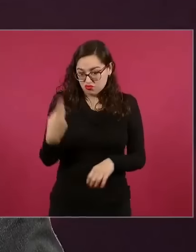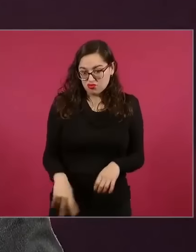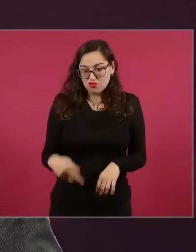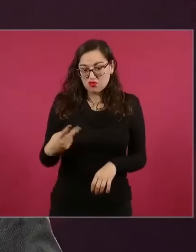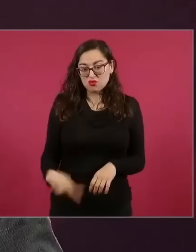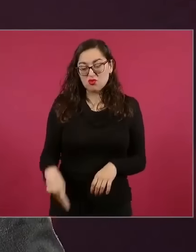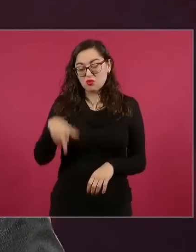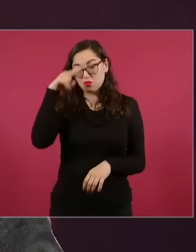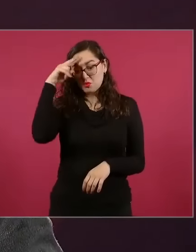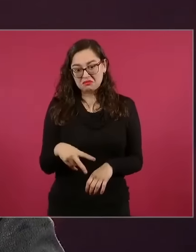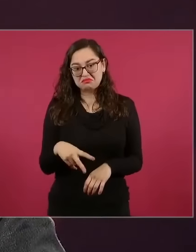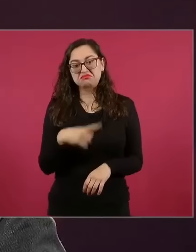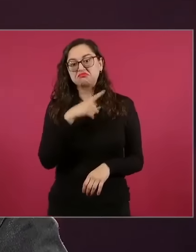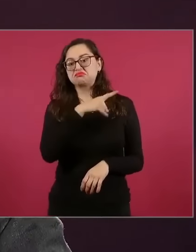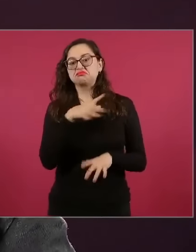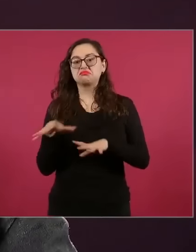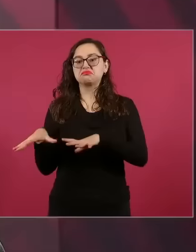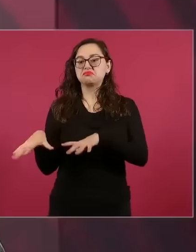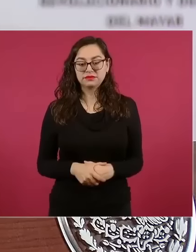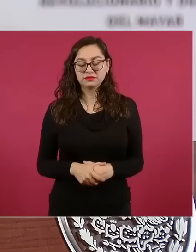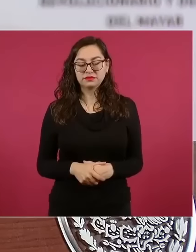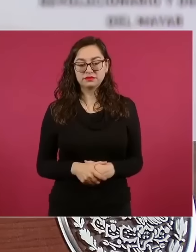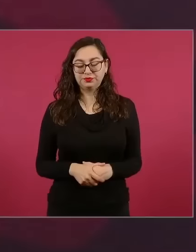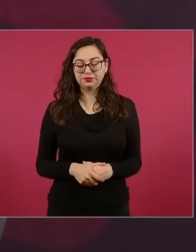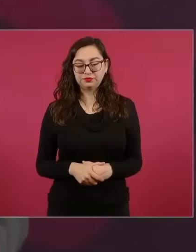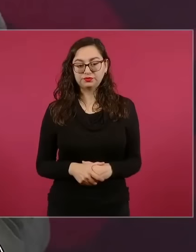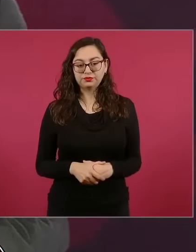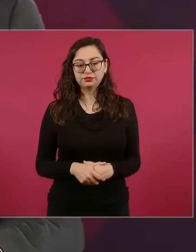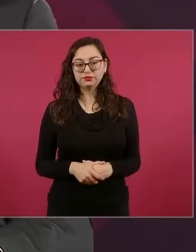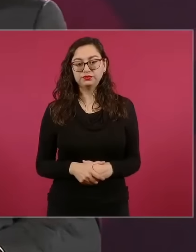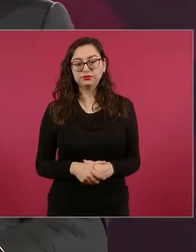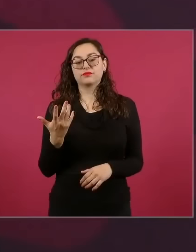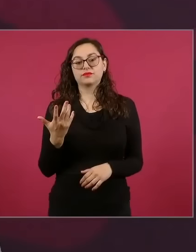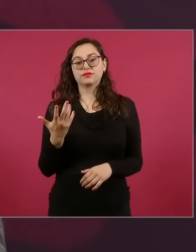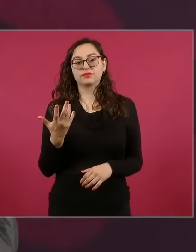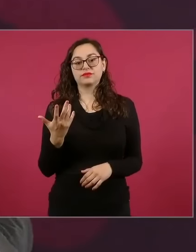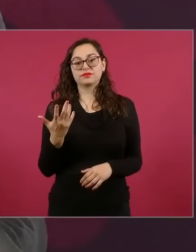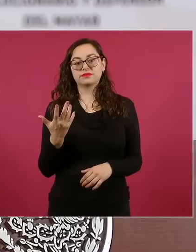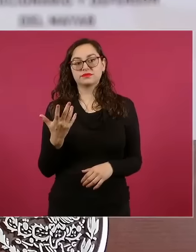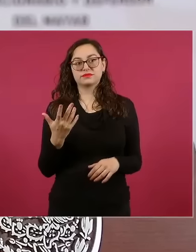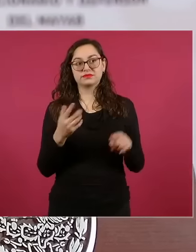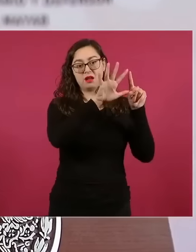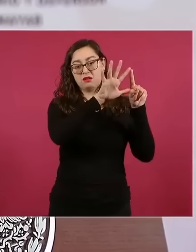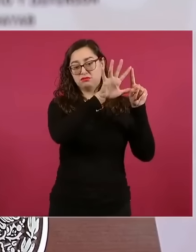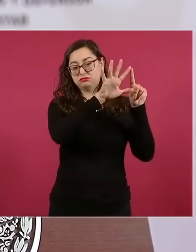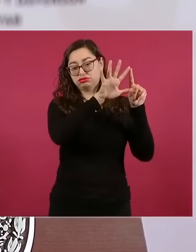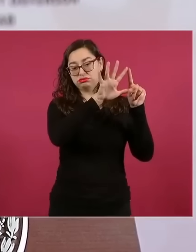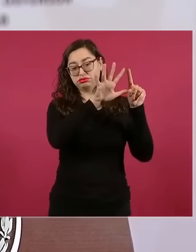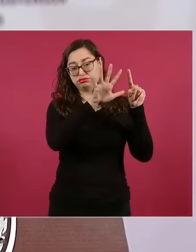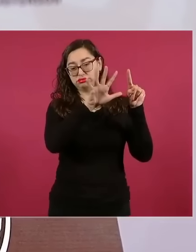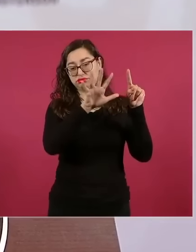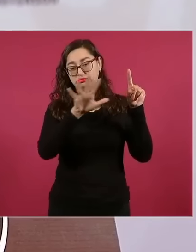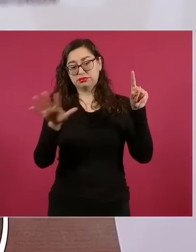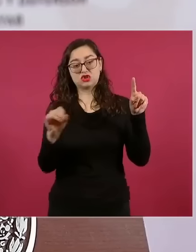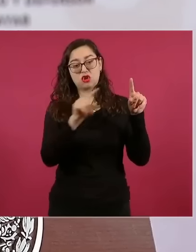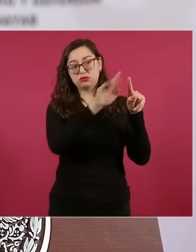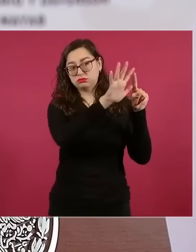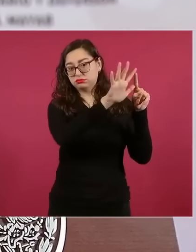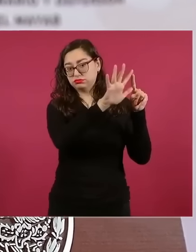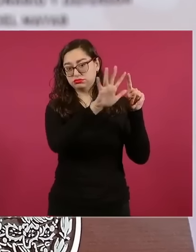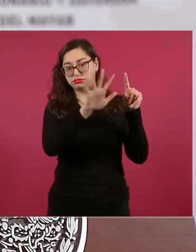Unión Americana eran de México, todo California hasta San Francisco.